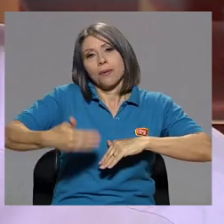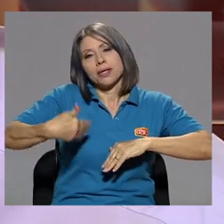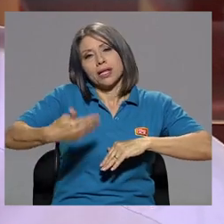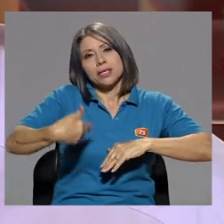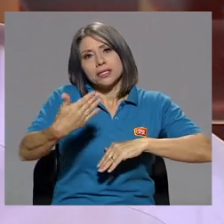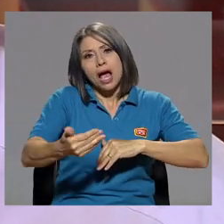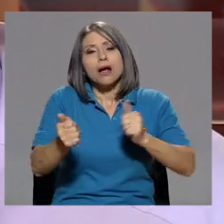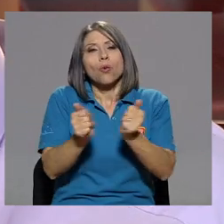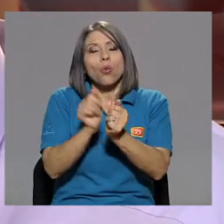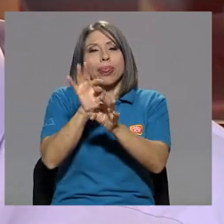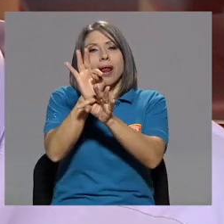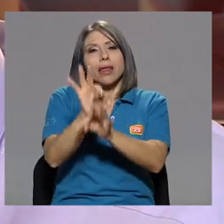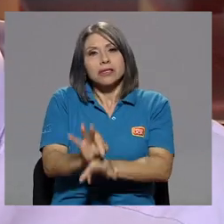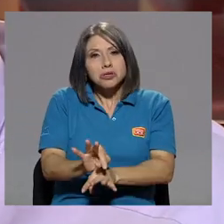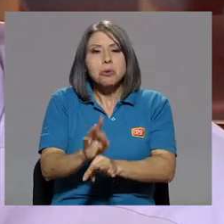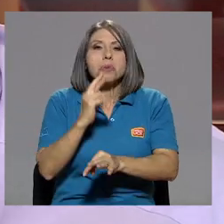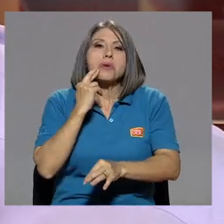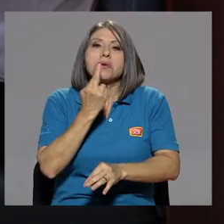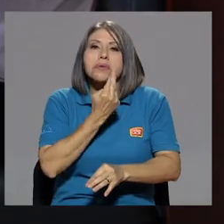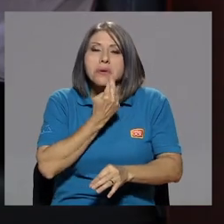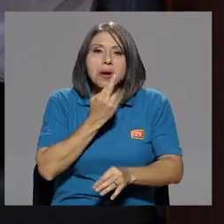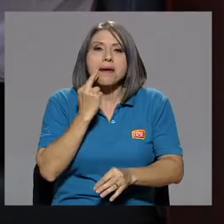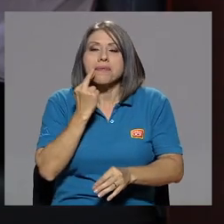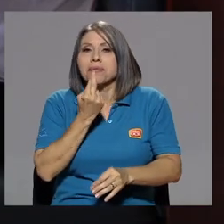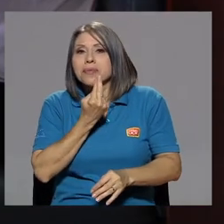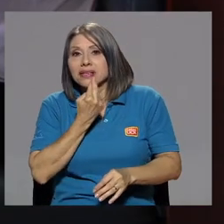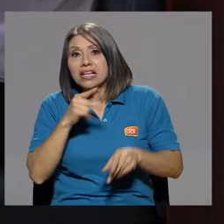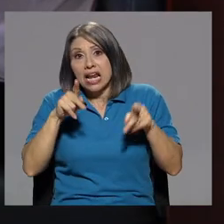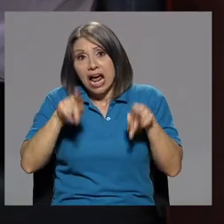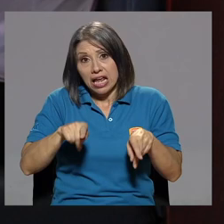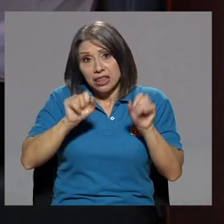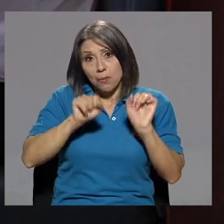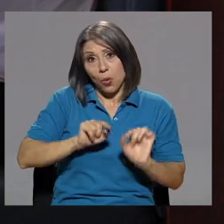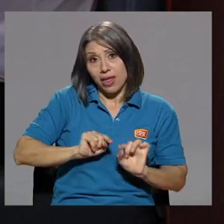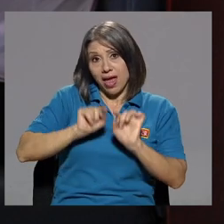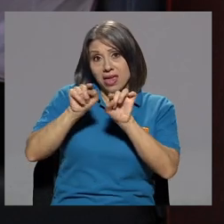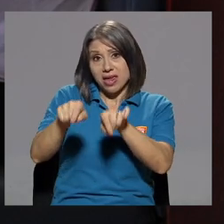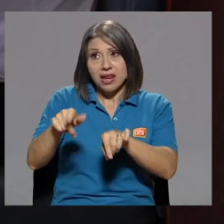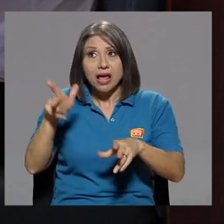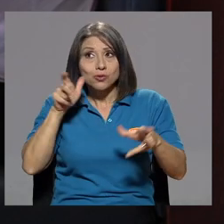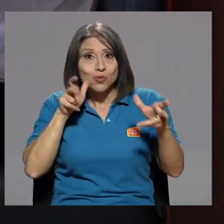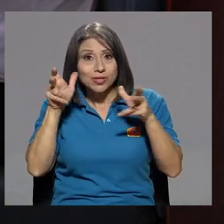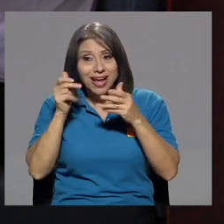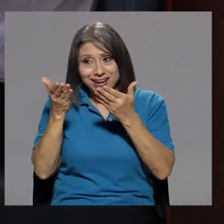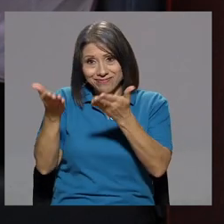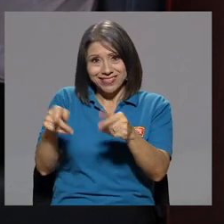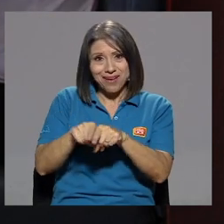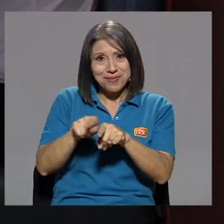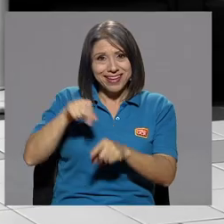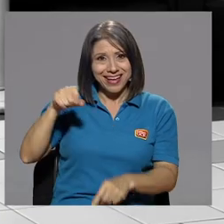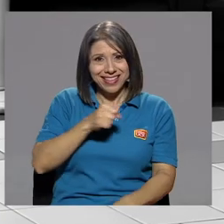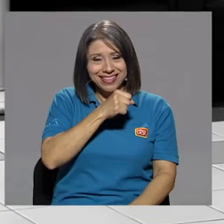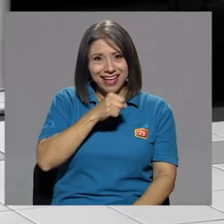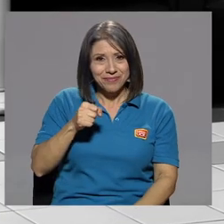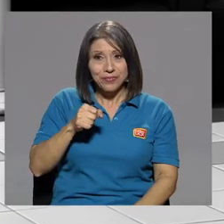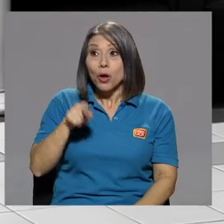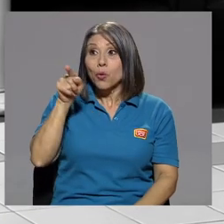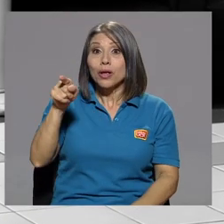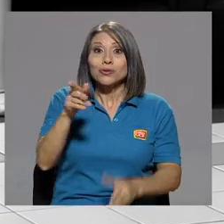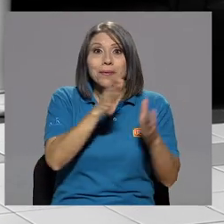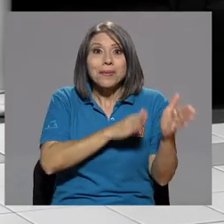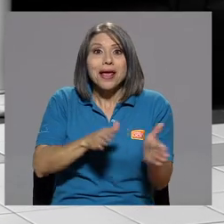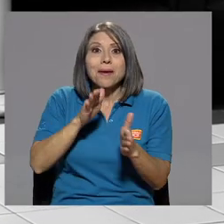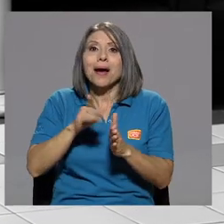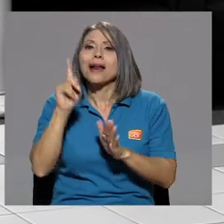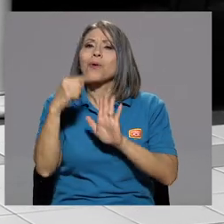tradición de restaurantes donde la gente podía ir a escuchar a Sandra también cantar. Cuando usted prepara un